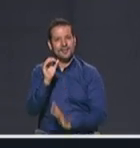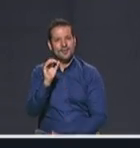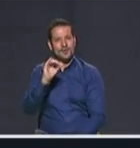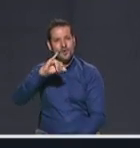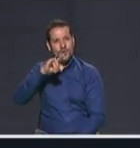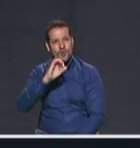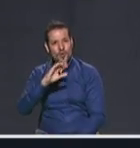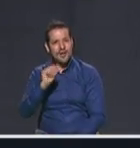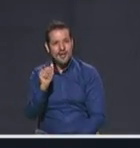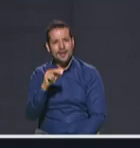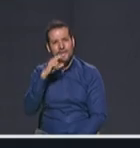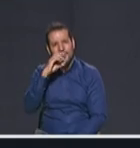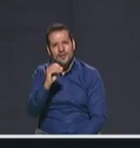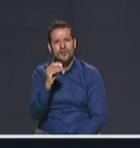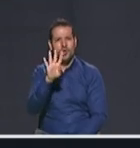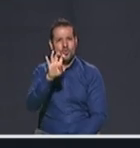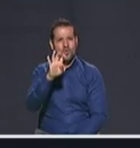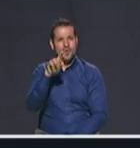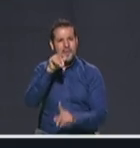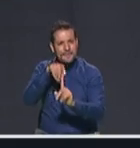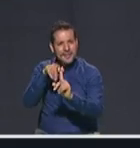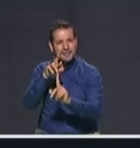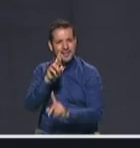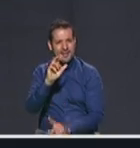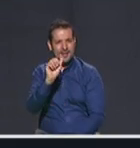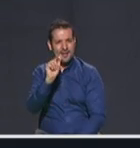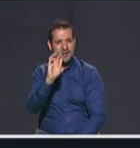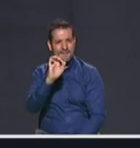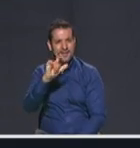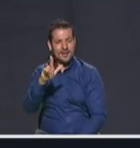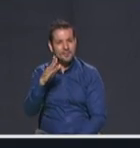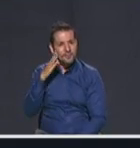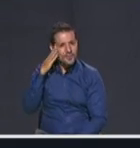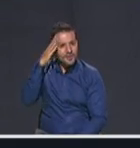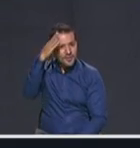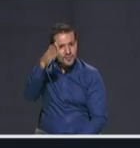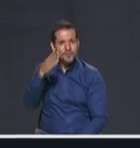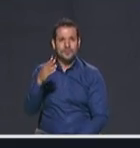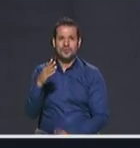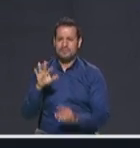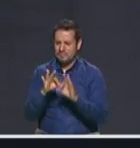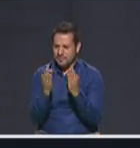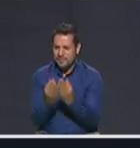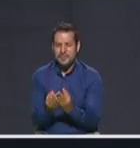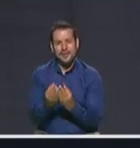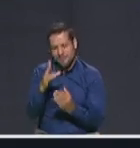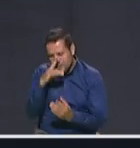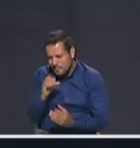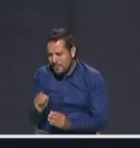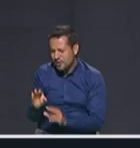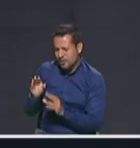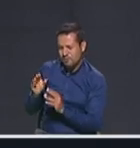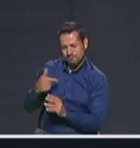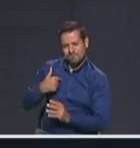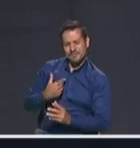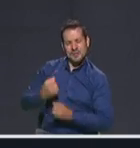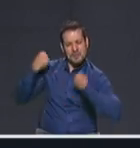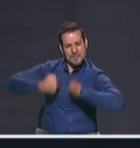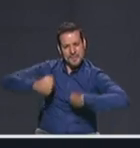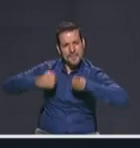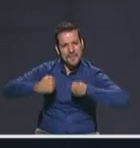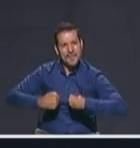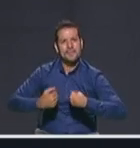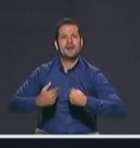soy papá de Rafael, un niño de nueve meses, por el futuro de mi familia, de Rafael, quiero entregar mi pasión, mi energía, mi